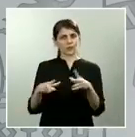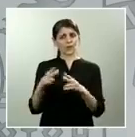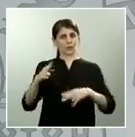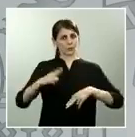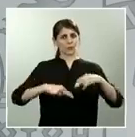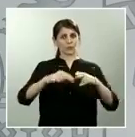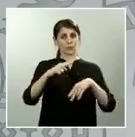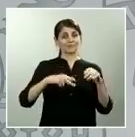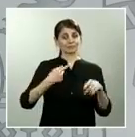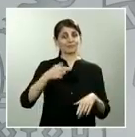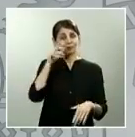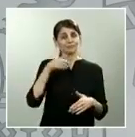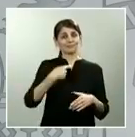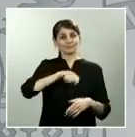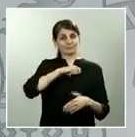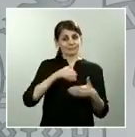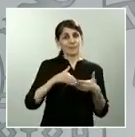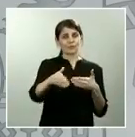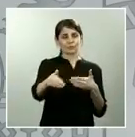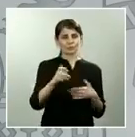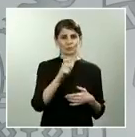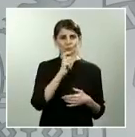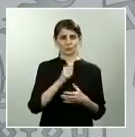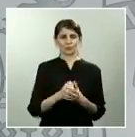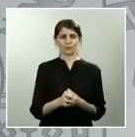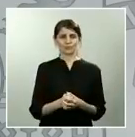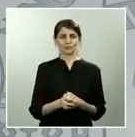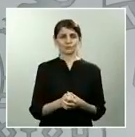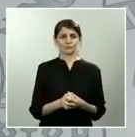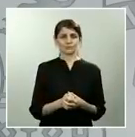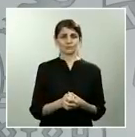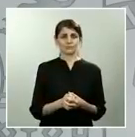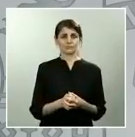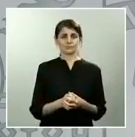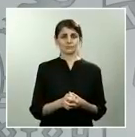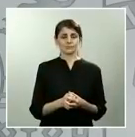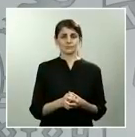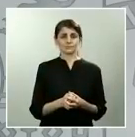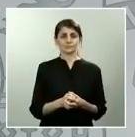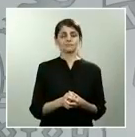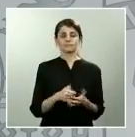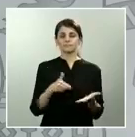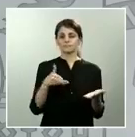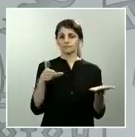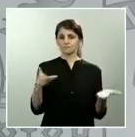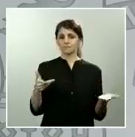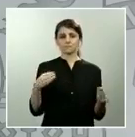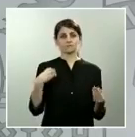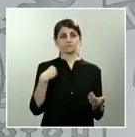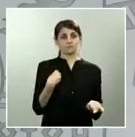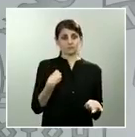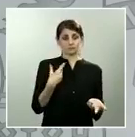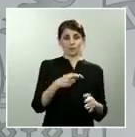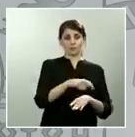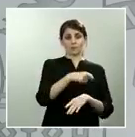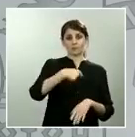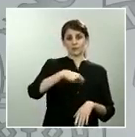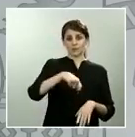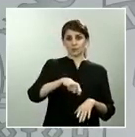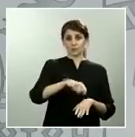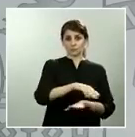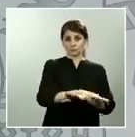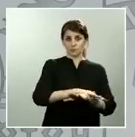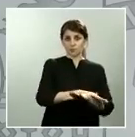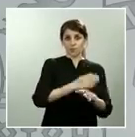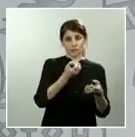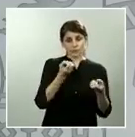Estas son las cuestiones que ha trasladado el presidente del Gobierno a Pablo Casado, esta invitación, esta actitud de diálogo para que